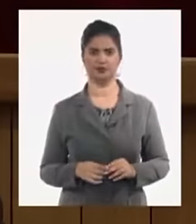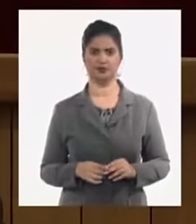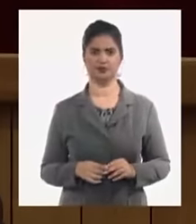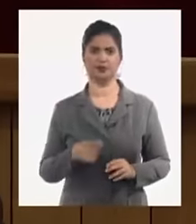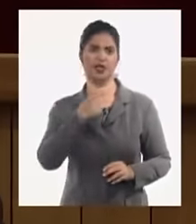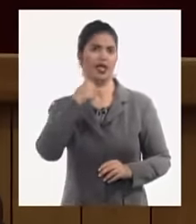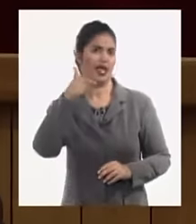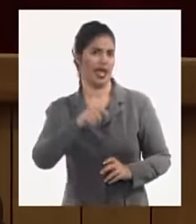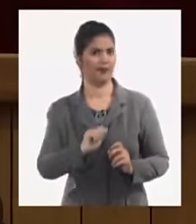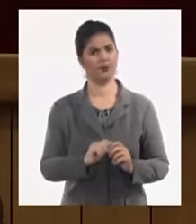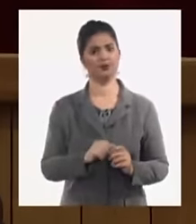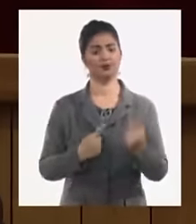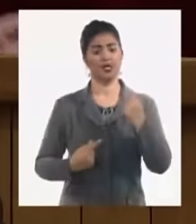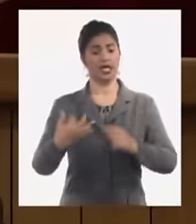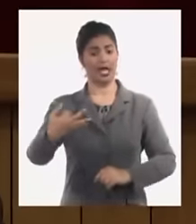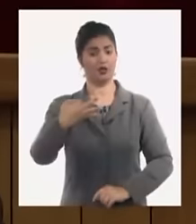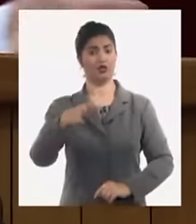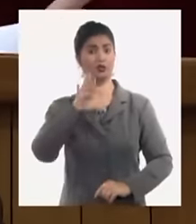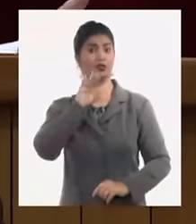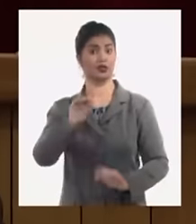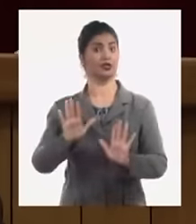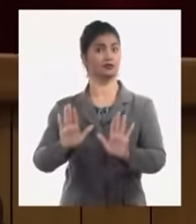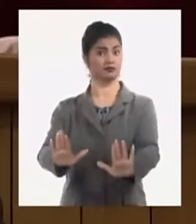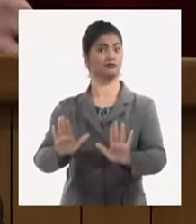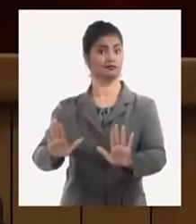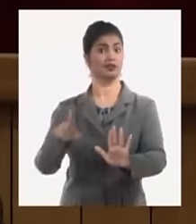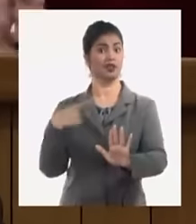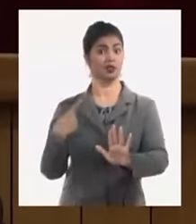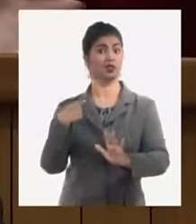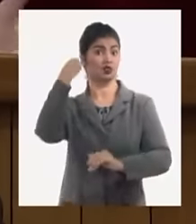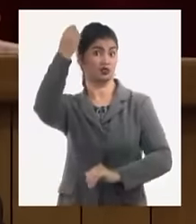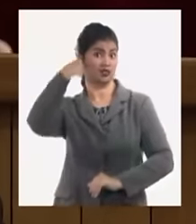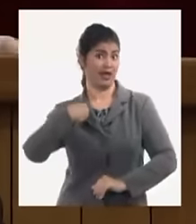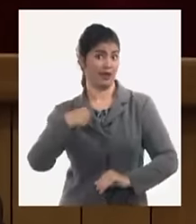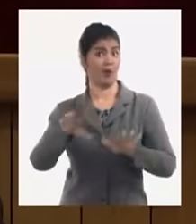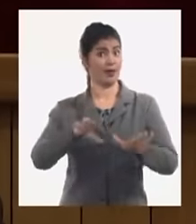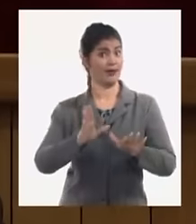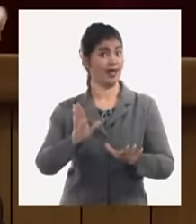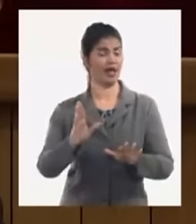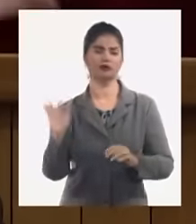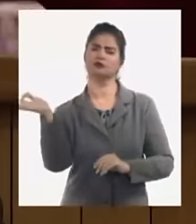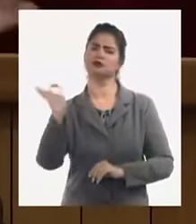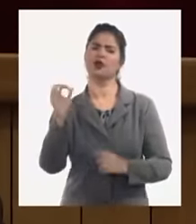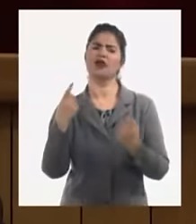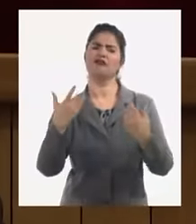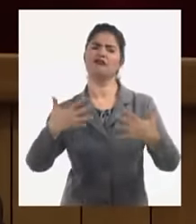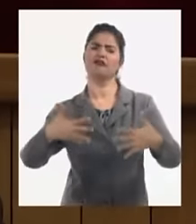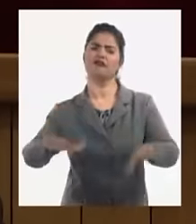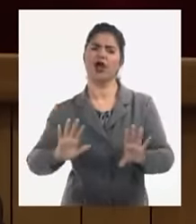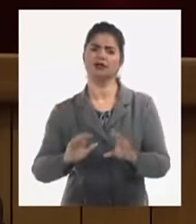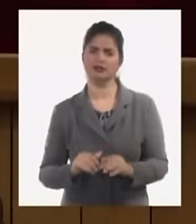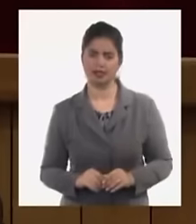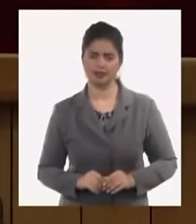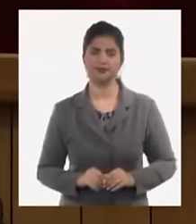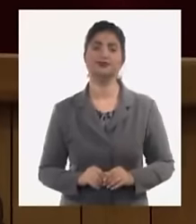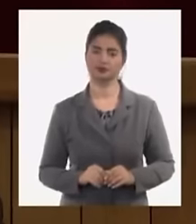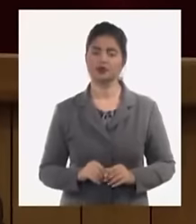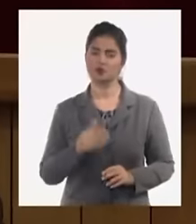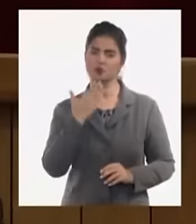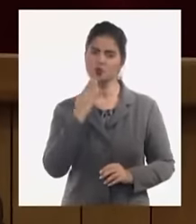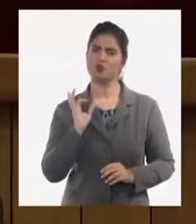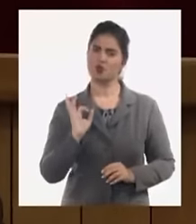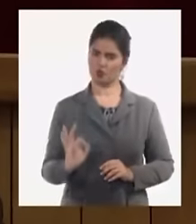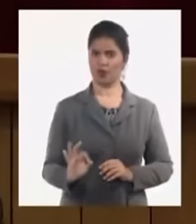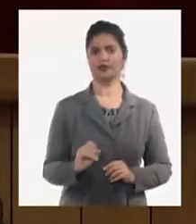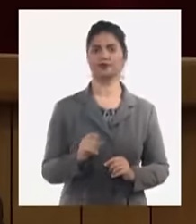que han dicho aguanten que no estamos listos se aprobó en las nuevas estructuras un área un departamento donde va a haber personas que se van a dedicar